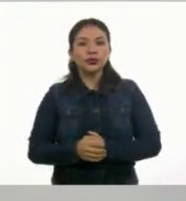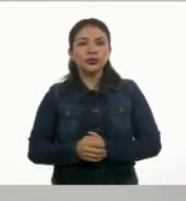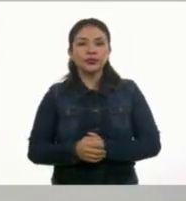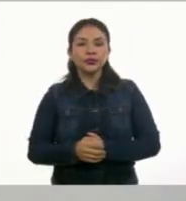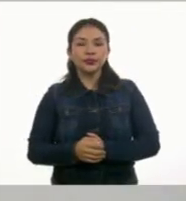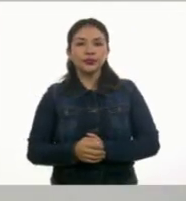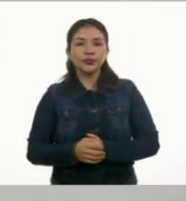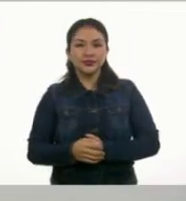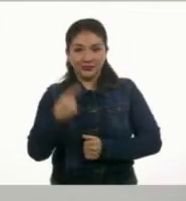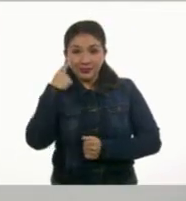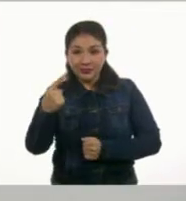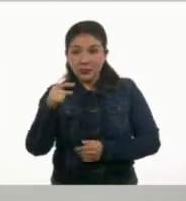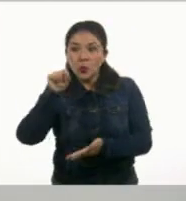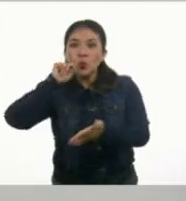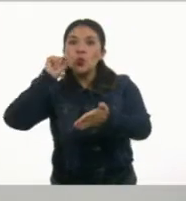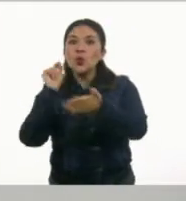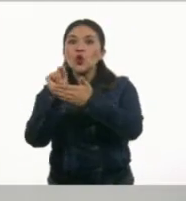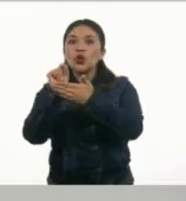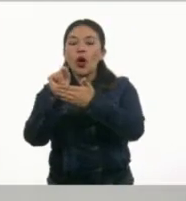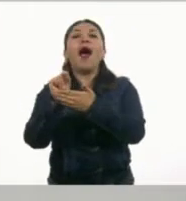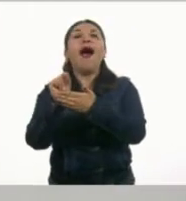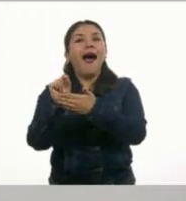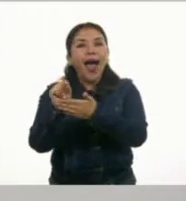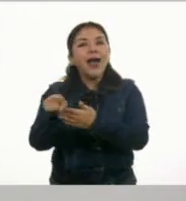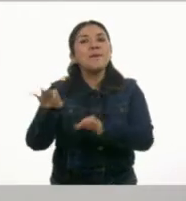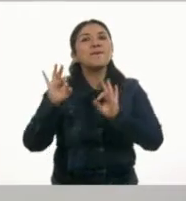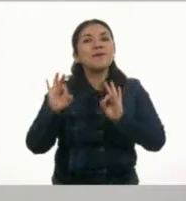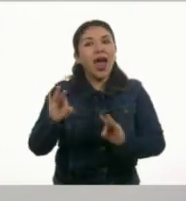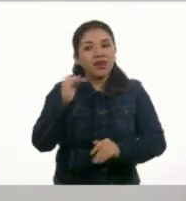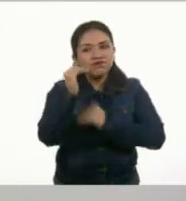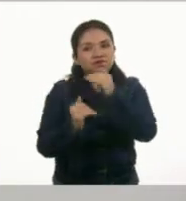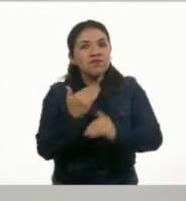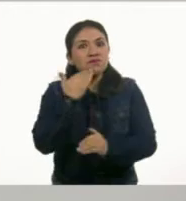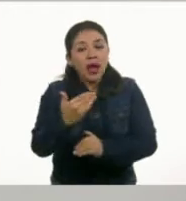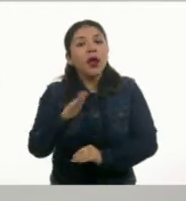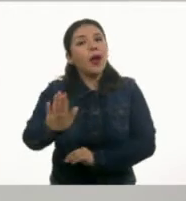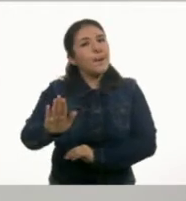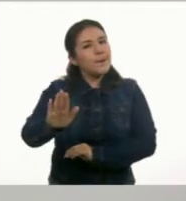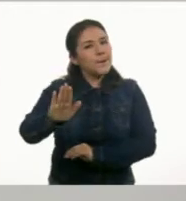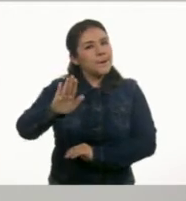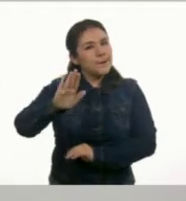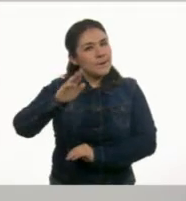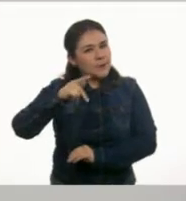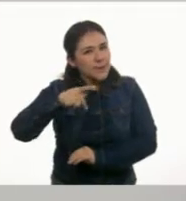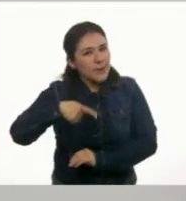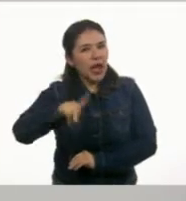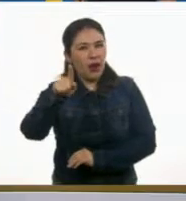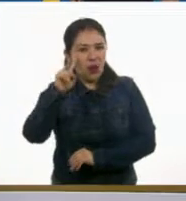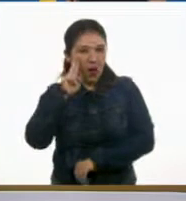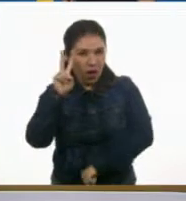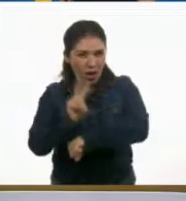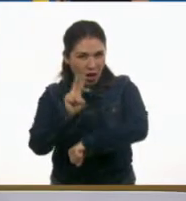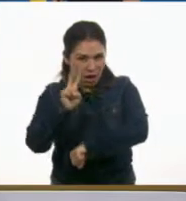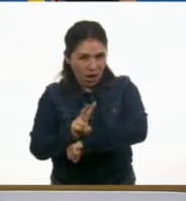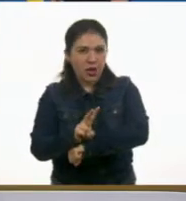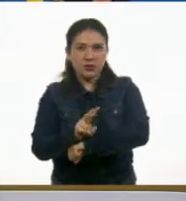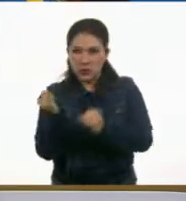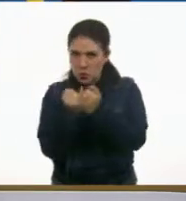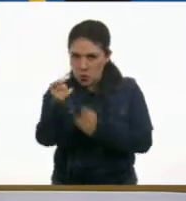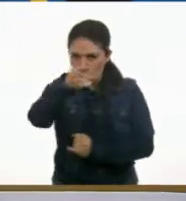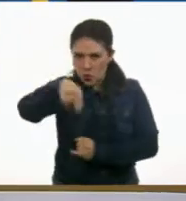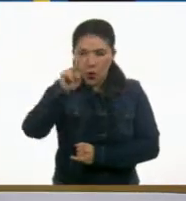mayúscula y termina con un punto. Muy bien, Tom. Otro avance. Sin embargo, pueden fijarse, y ustedes en casa también,